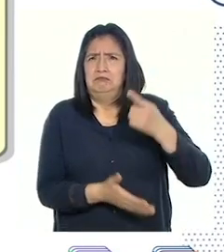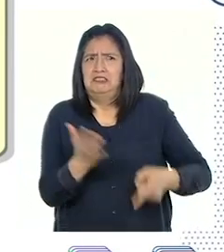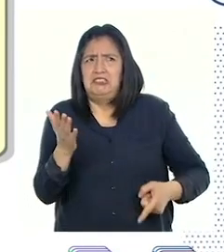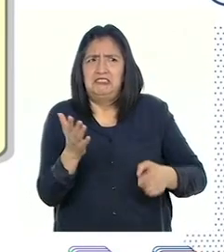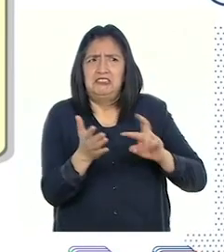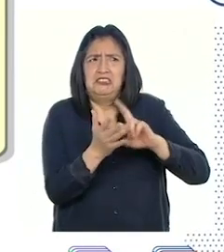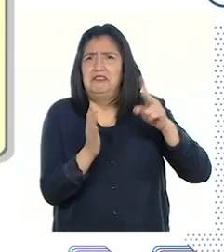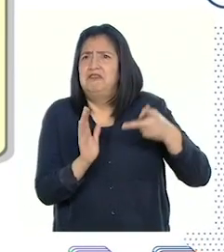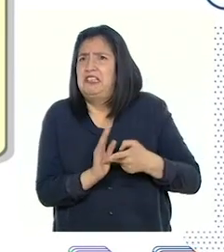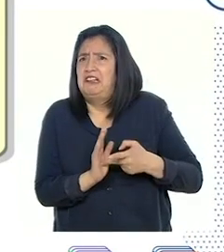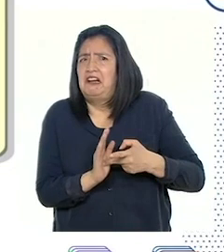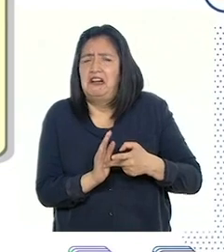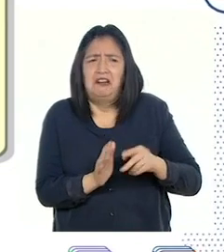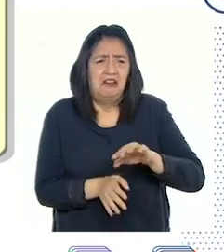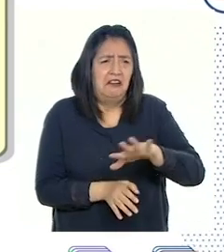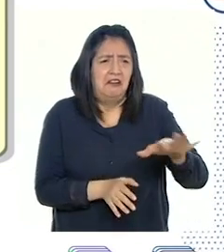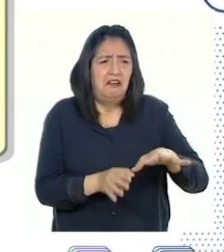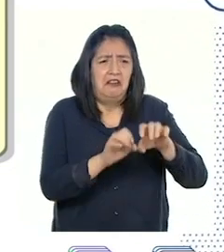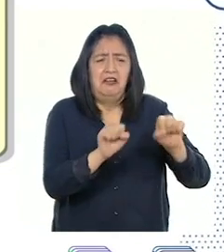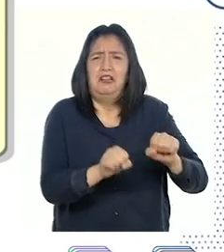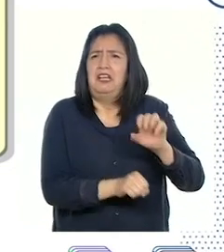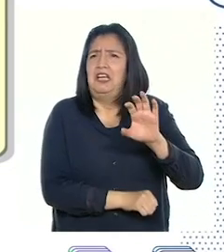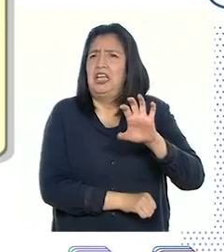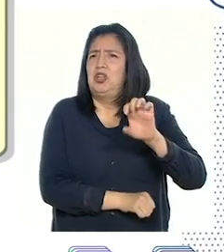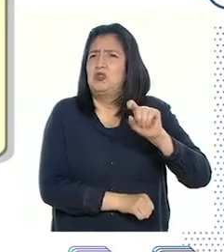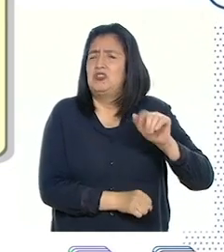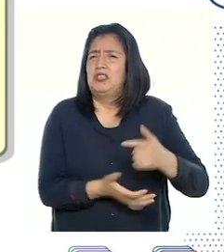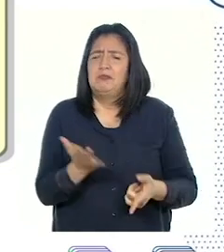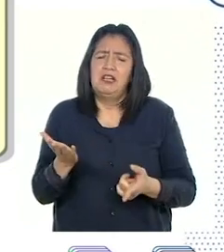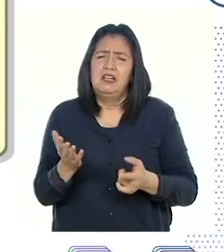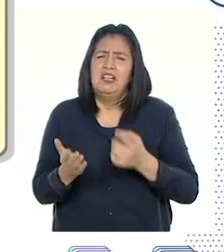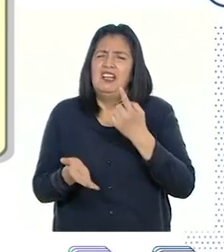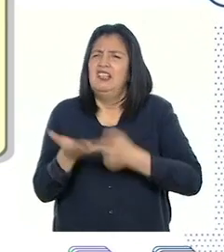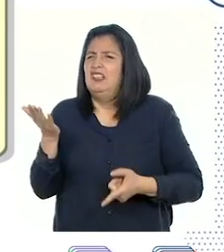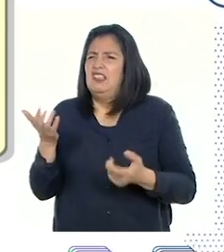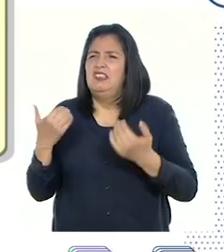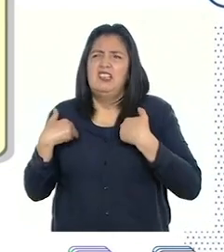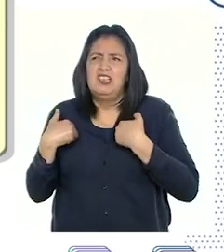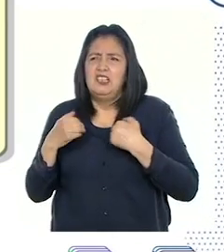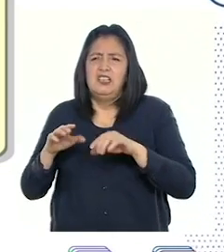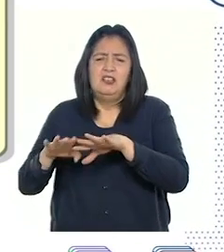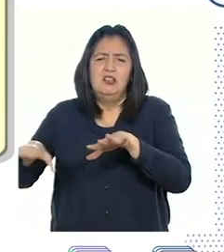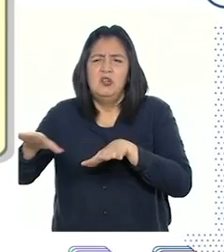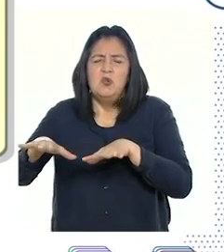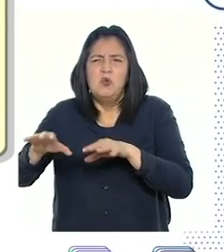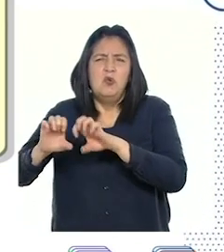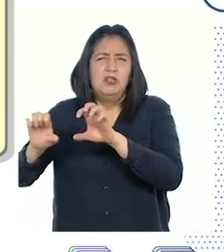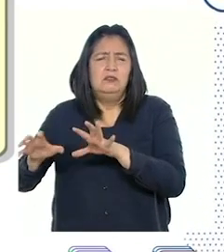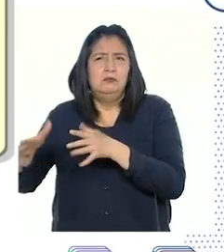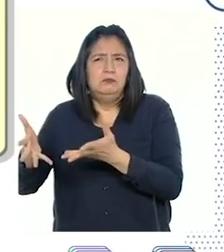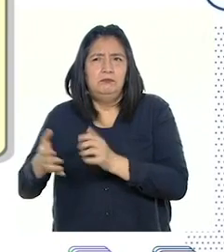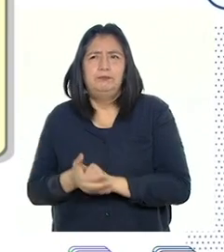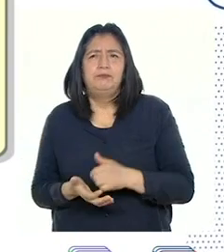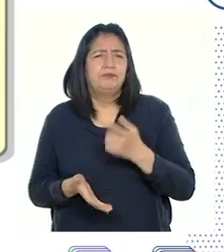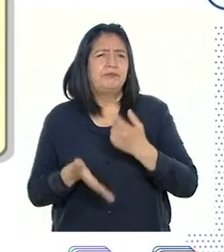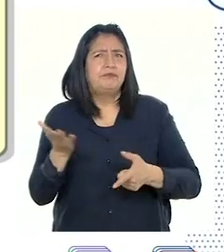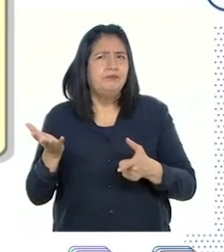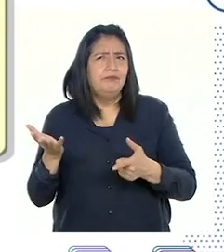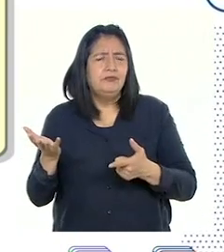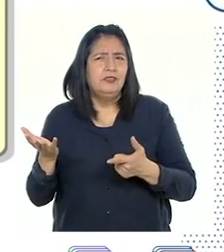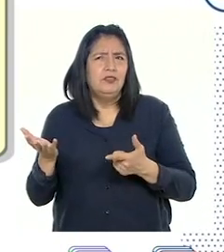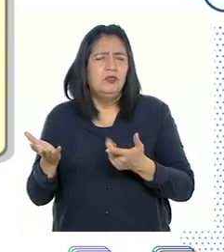un ecosistema? ¿Cuáles son los componentes de un ecosistema? ¿Cuáles son los